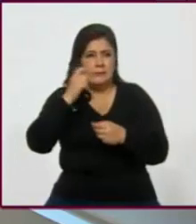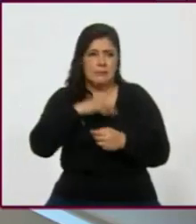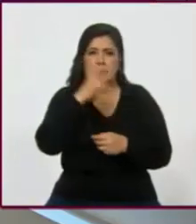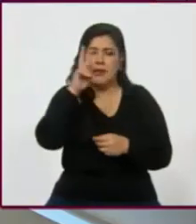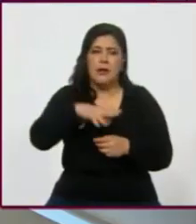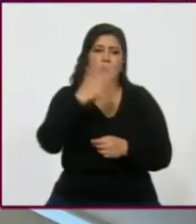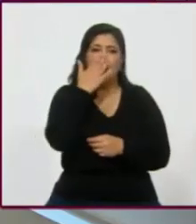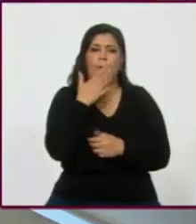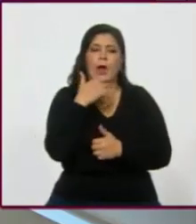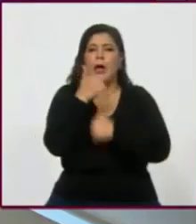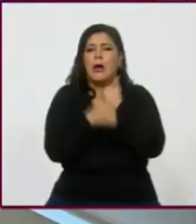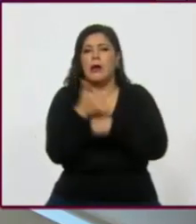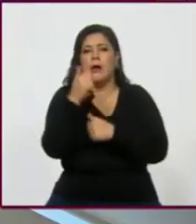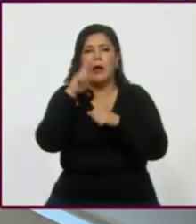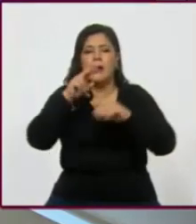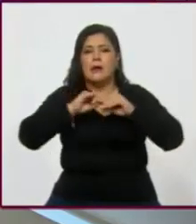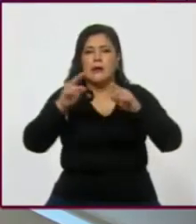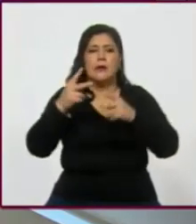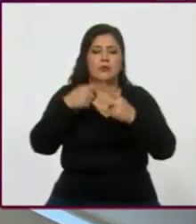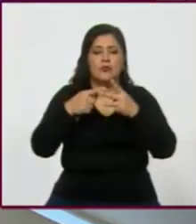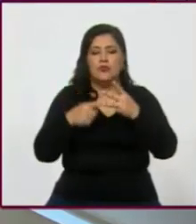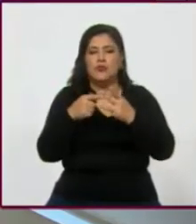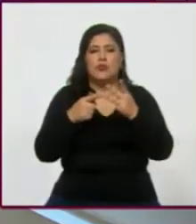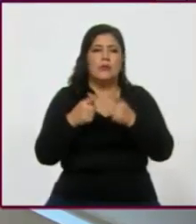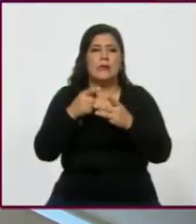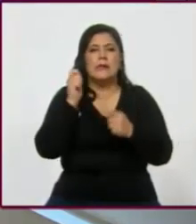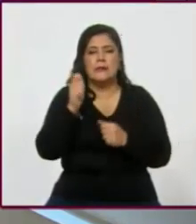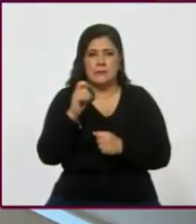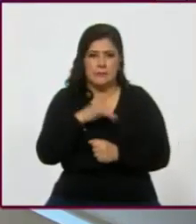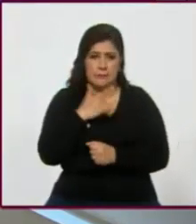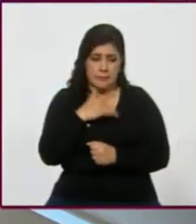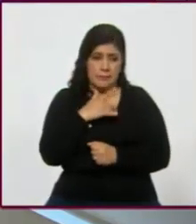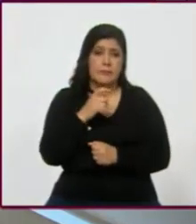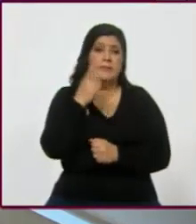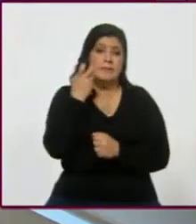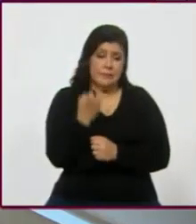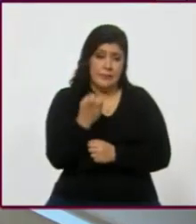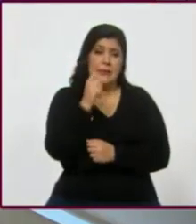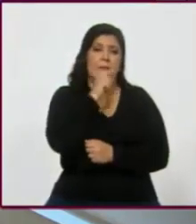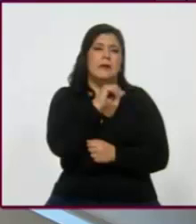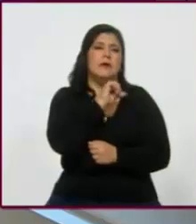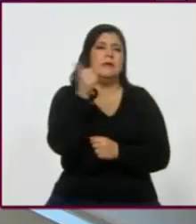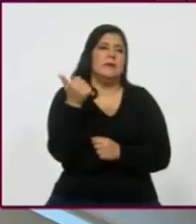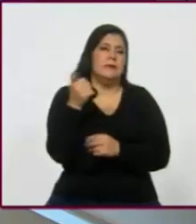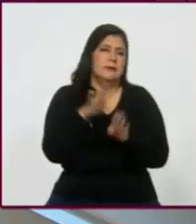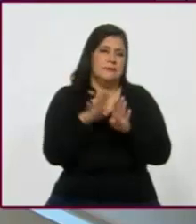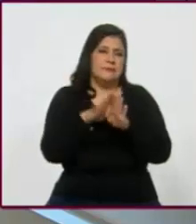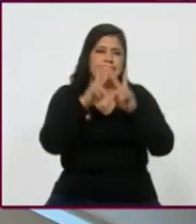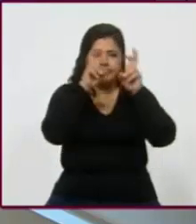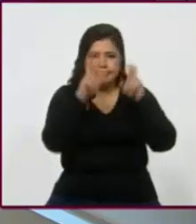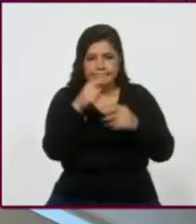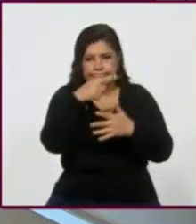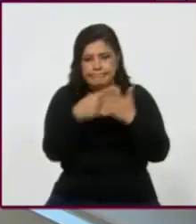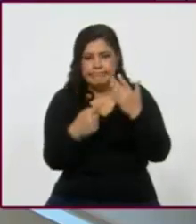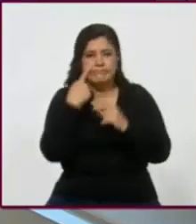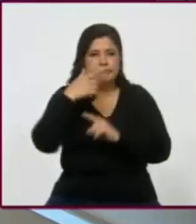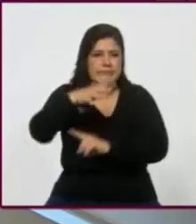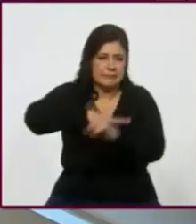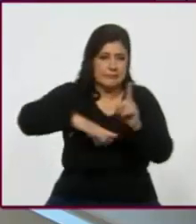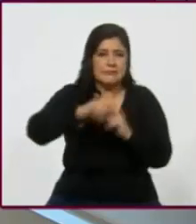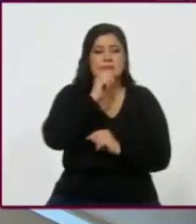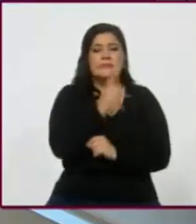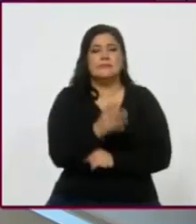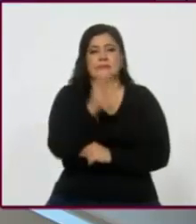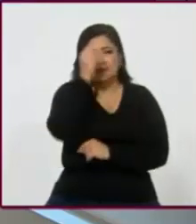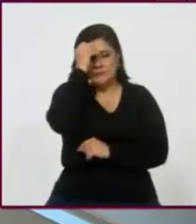competidor claro en toda la elección. Entonces, eso más, otra vez, temas del modelaje que tenemos, te diría que un aprendizaje del